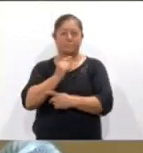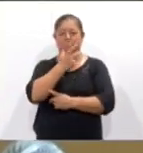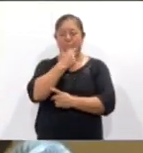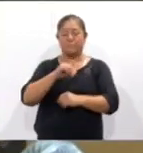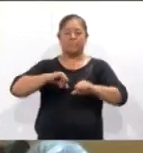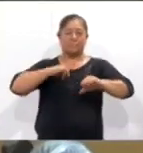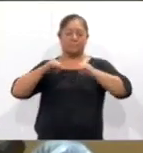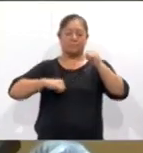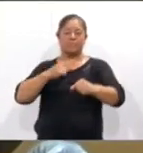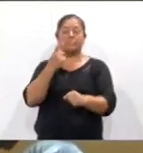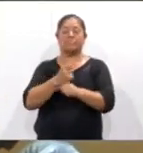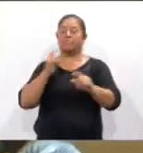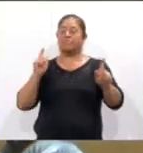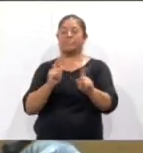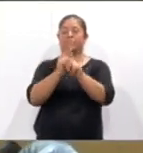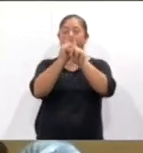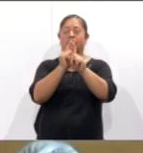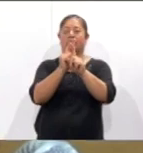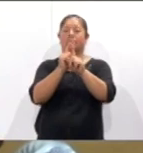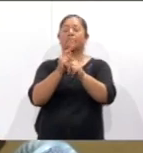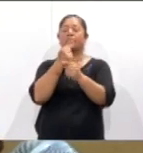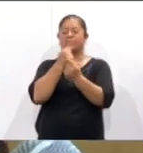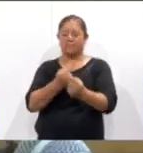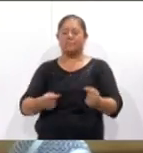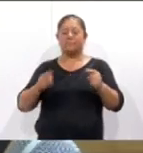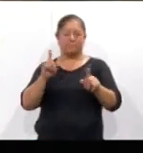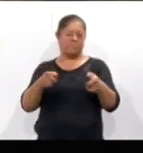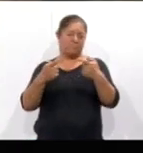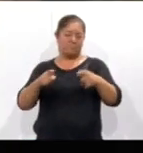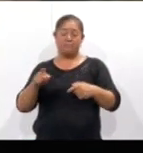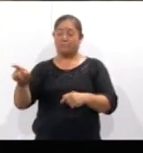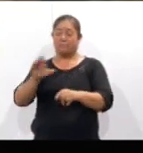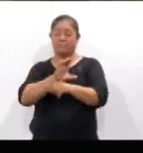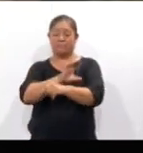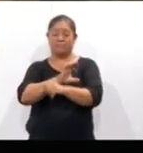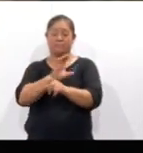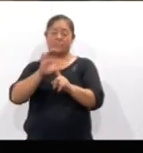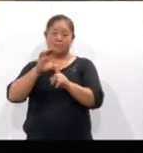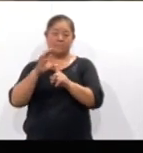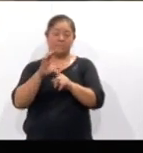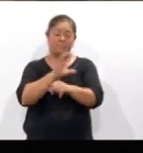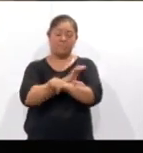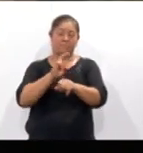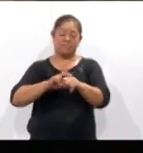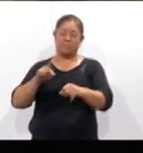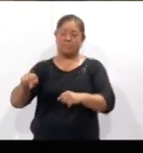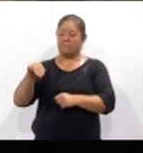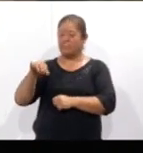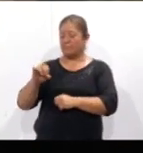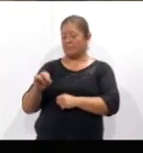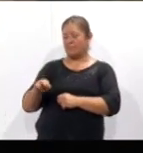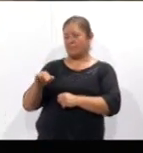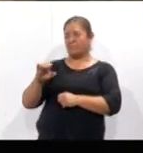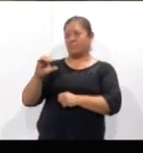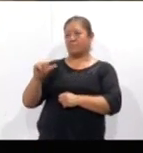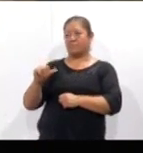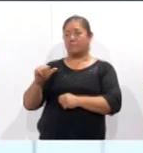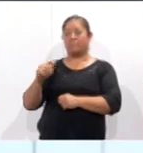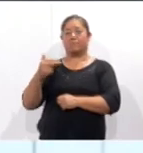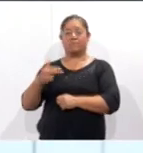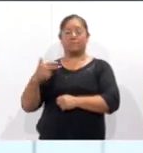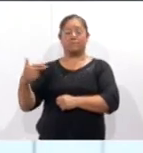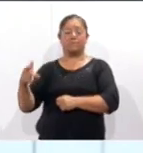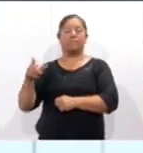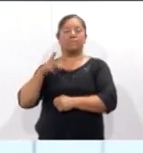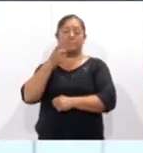se llevó a cabo el primer encuentro infantil de música. La coordinadora del evento, Mónica Guadalupe Huerta Hernández, informó que es un esfuerzo coordinado